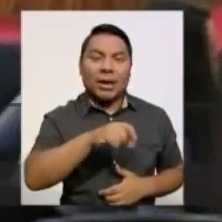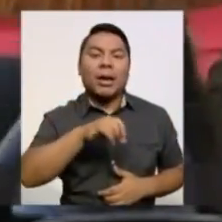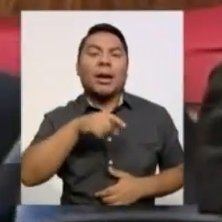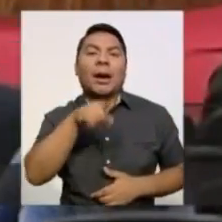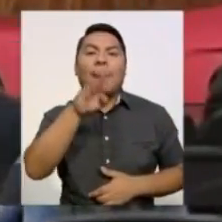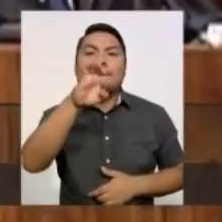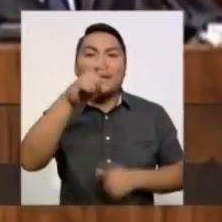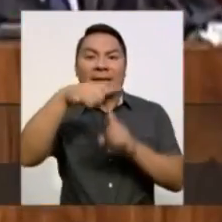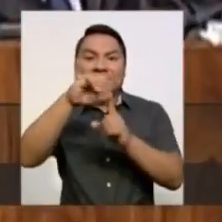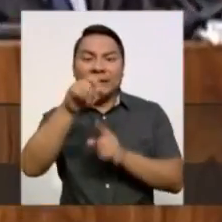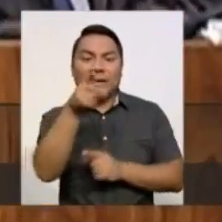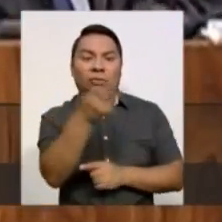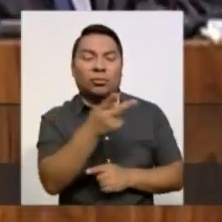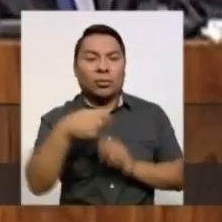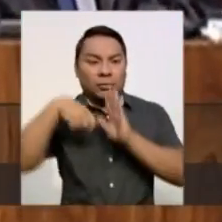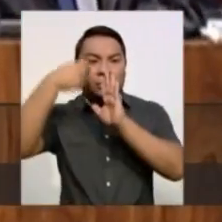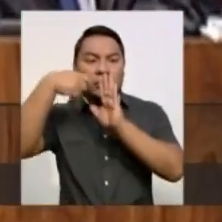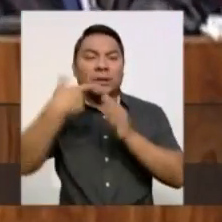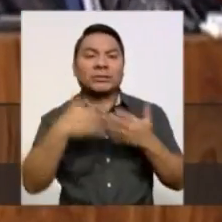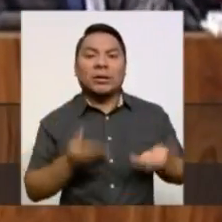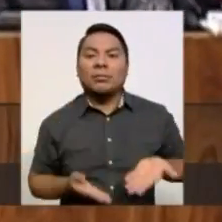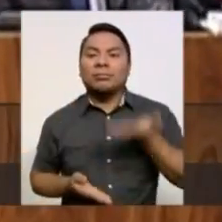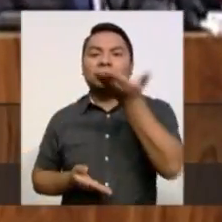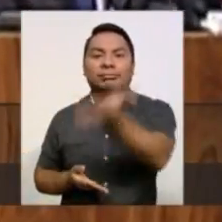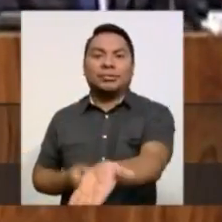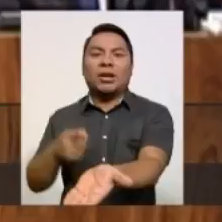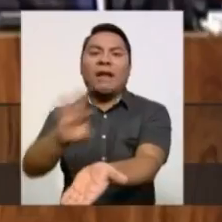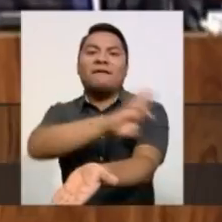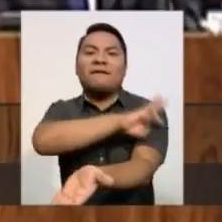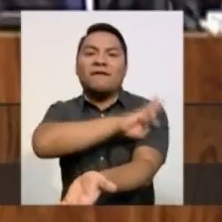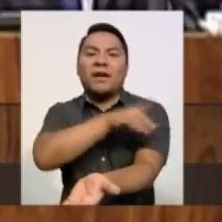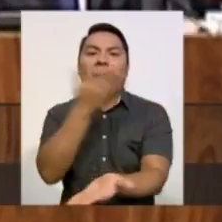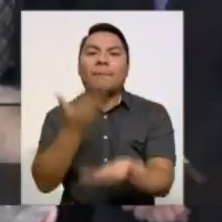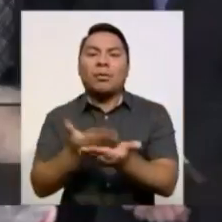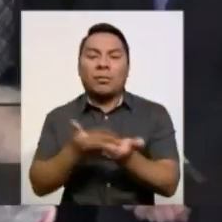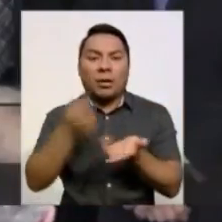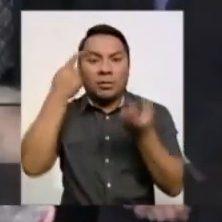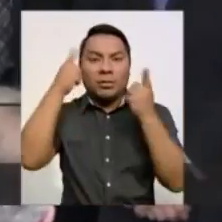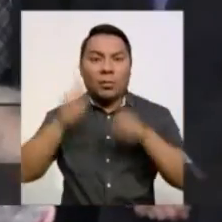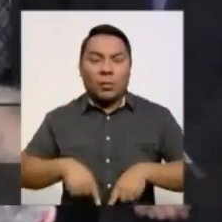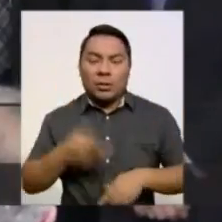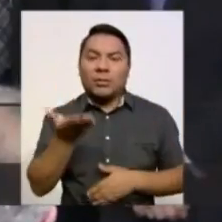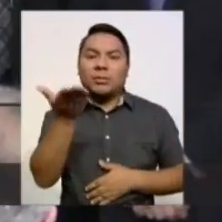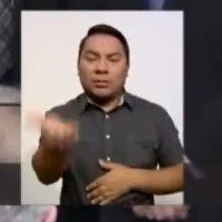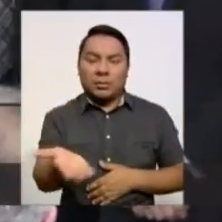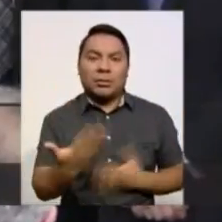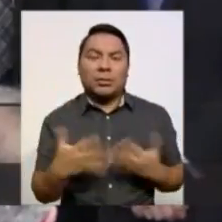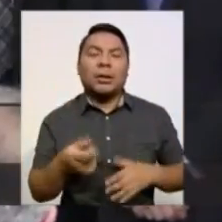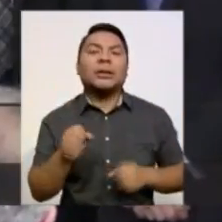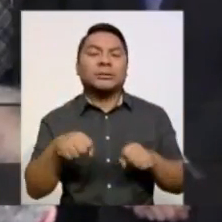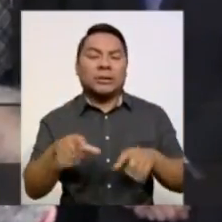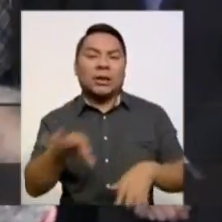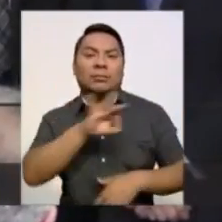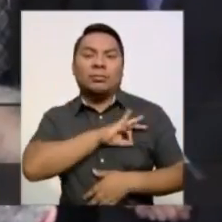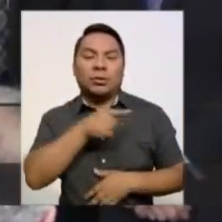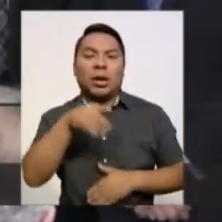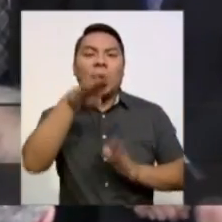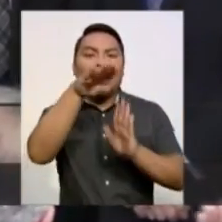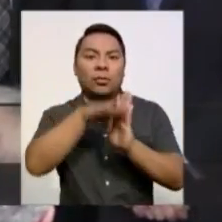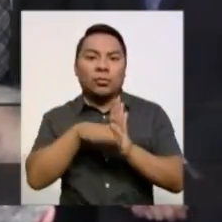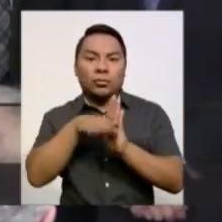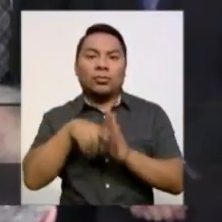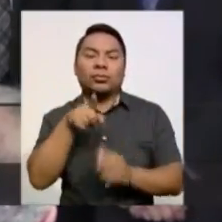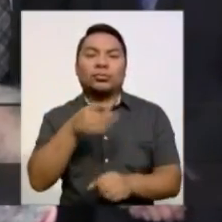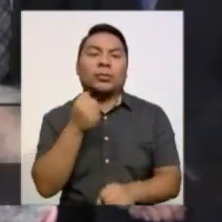Batista presentaron la grabación ya a los fiscales como parte de un acuerdo de delación premiada para obtener así la reducción